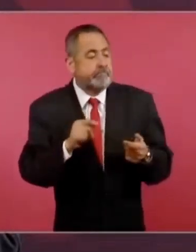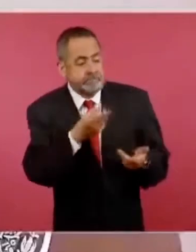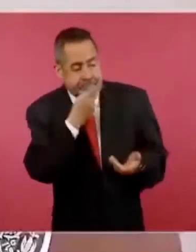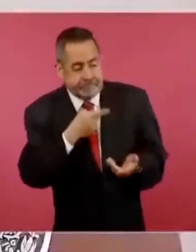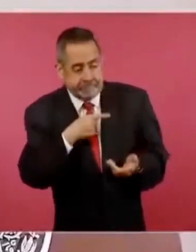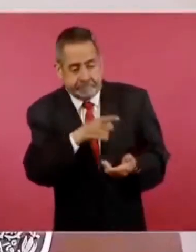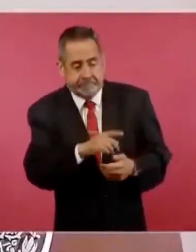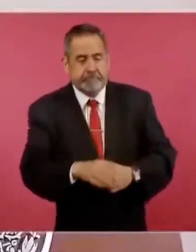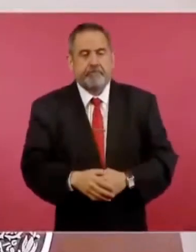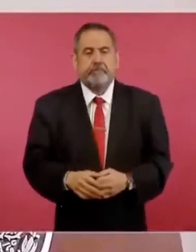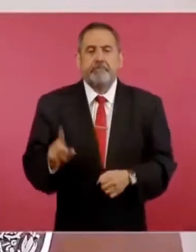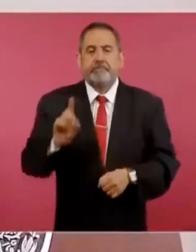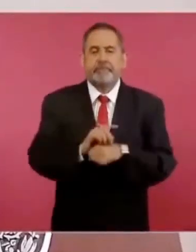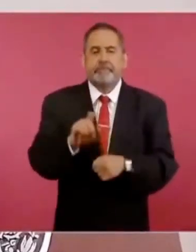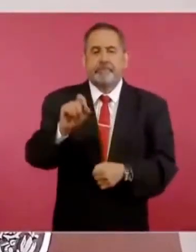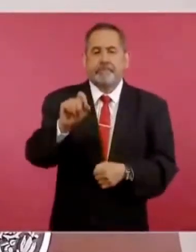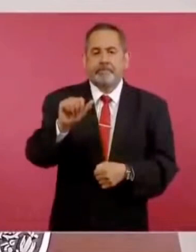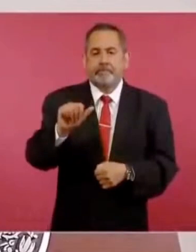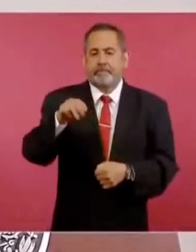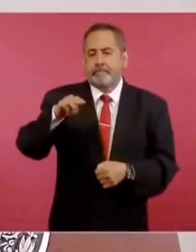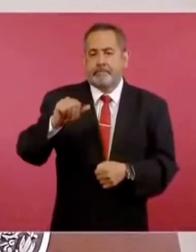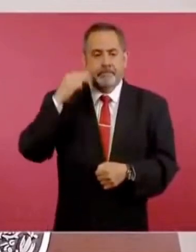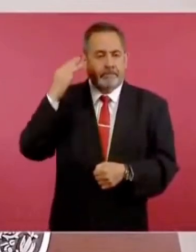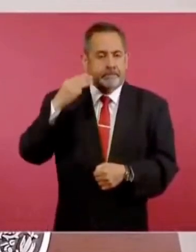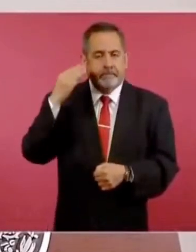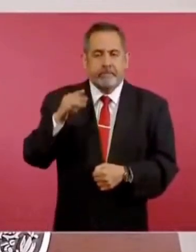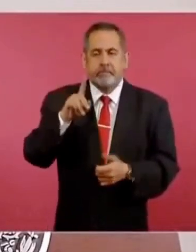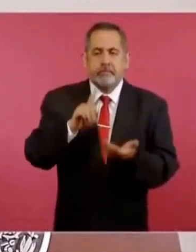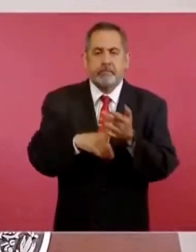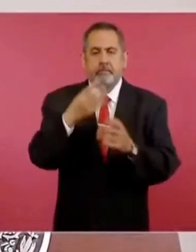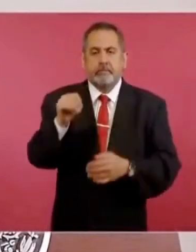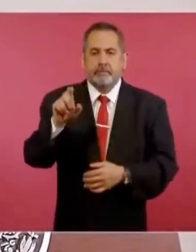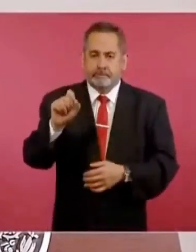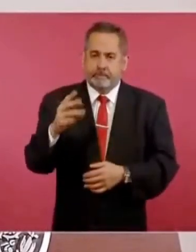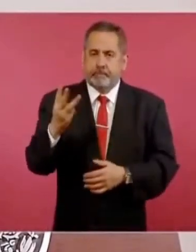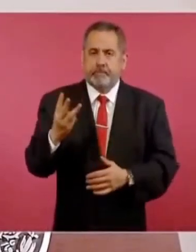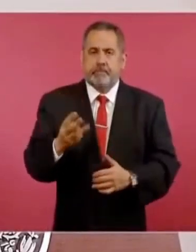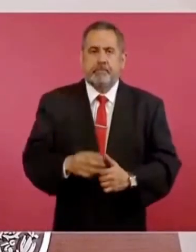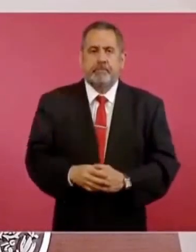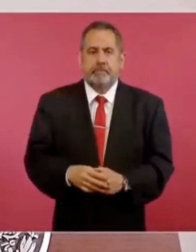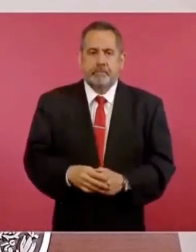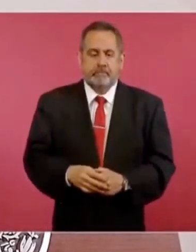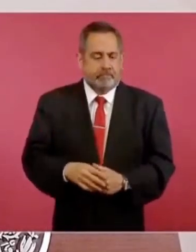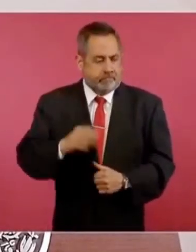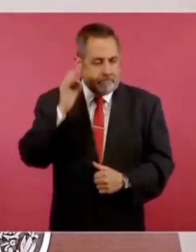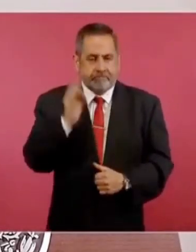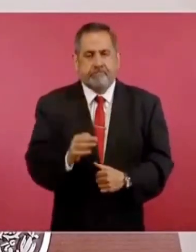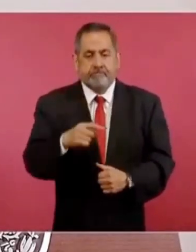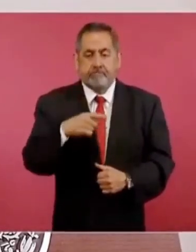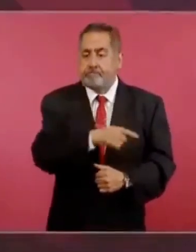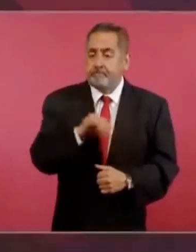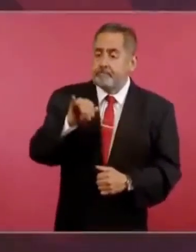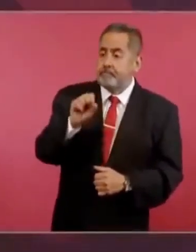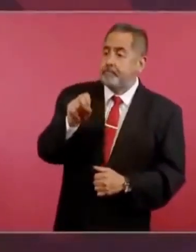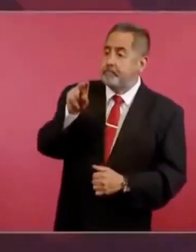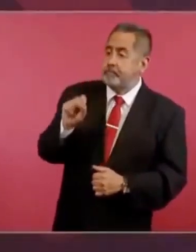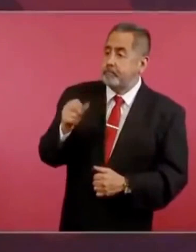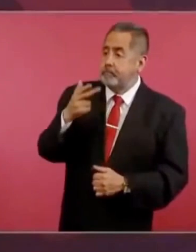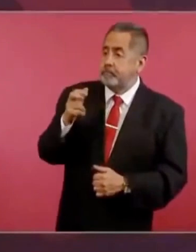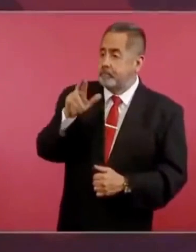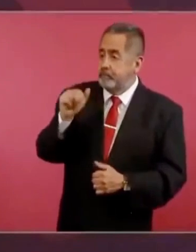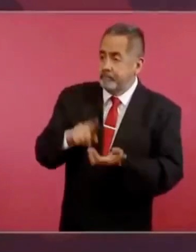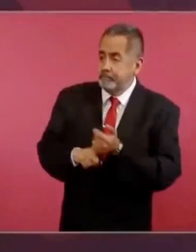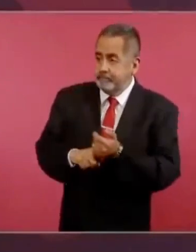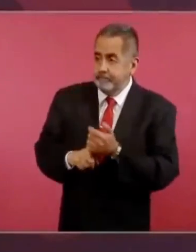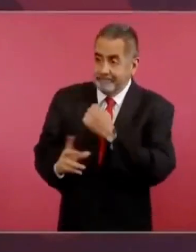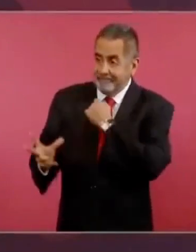El 26 de marzo de 1923 es un hecho, Jesús Herrera tiene